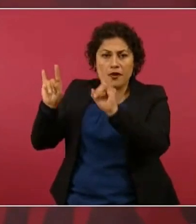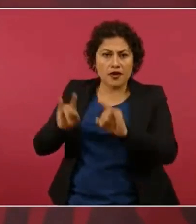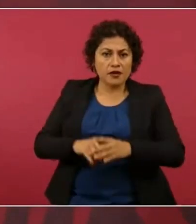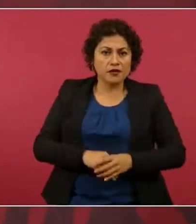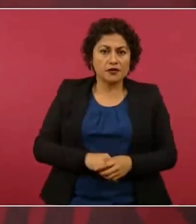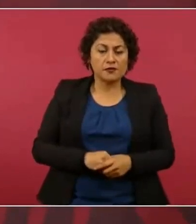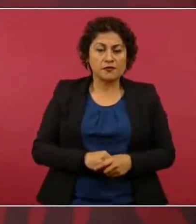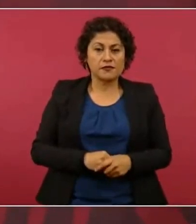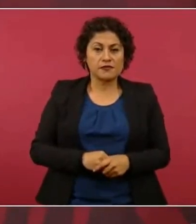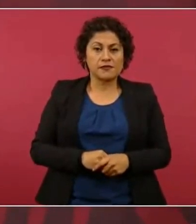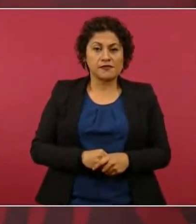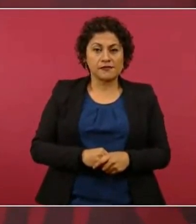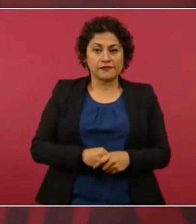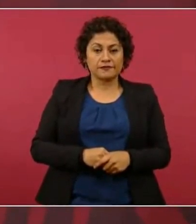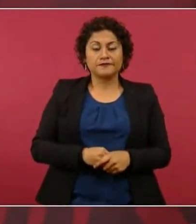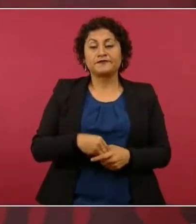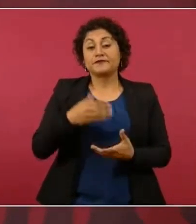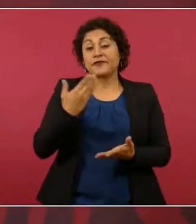además